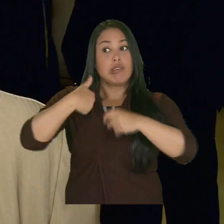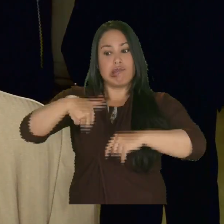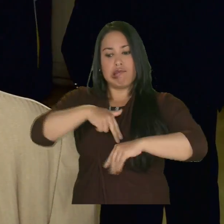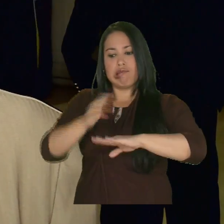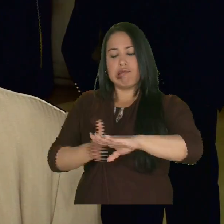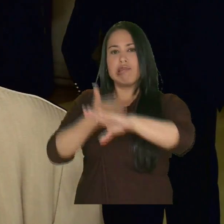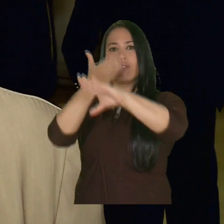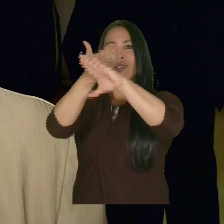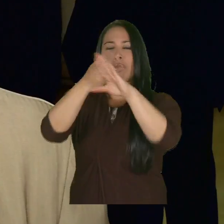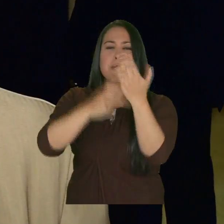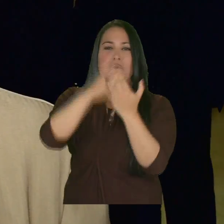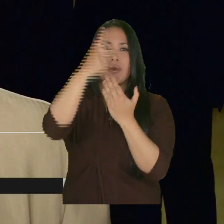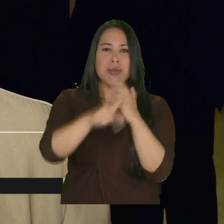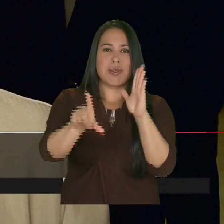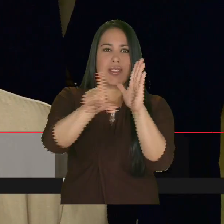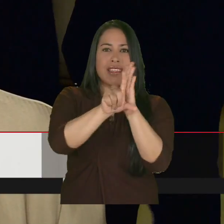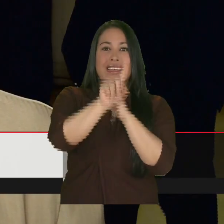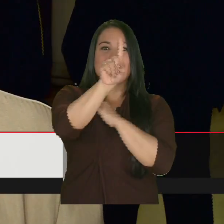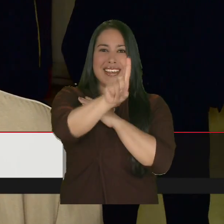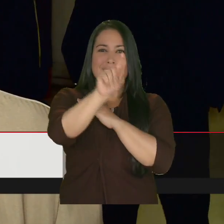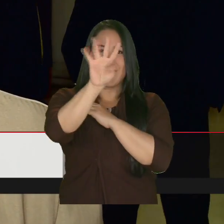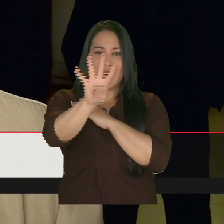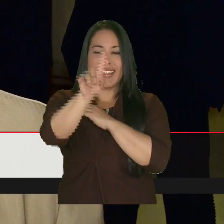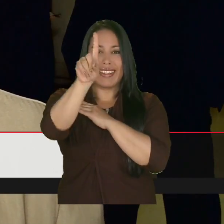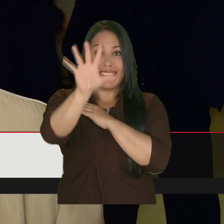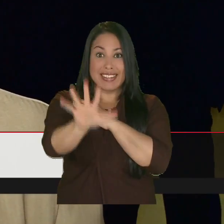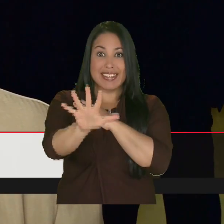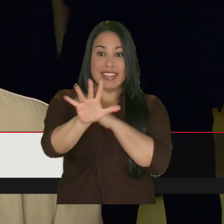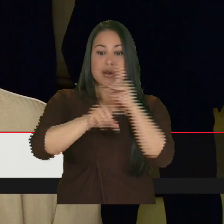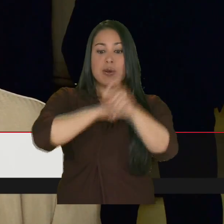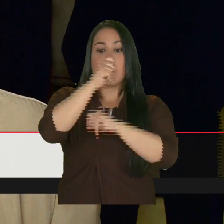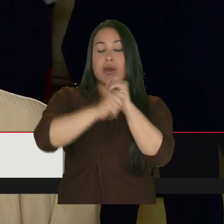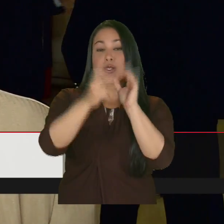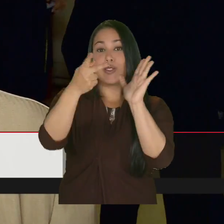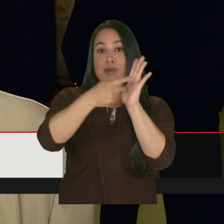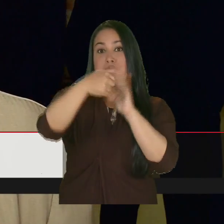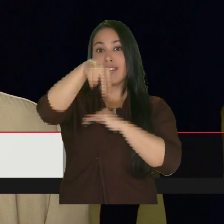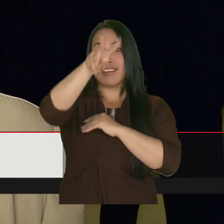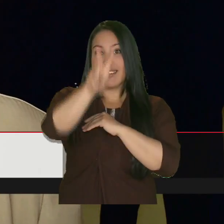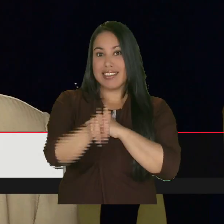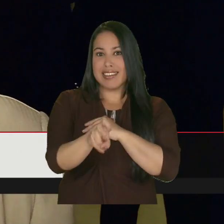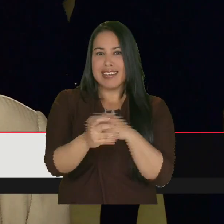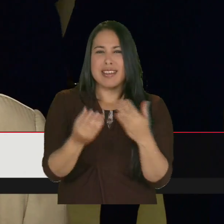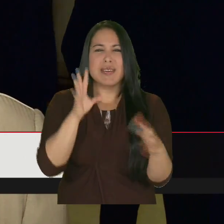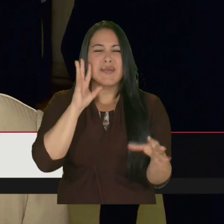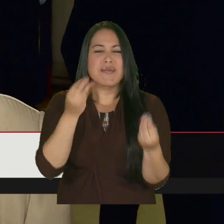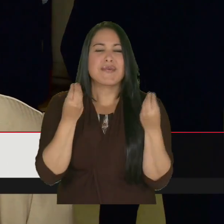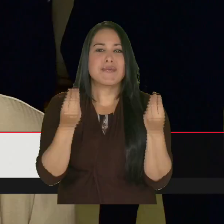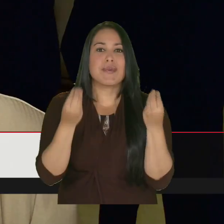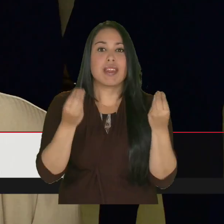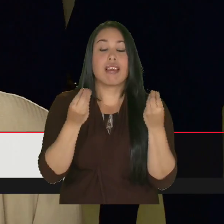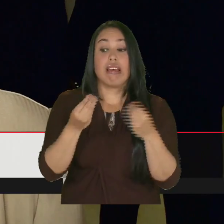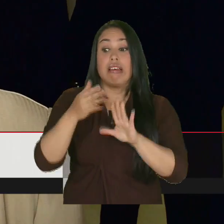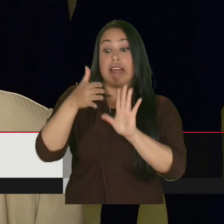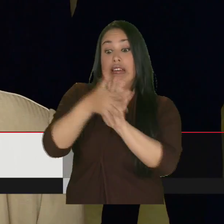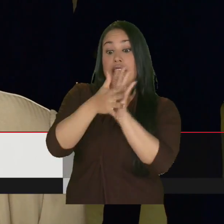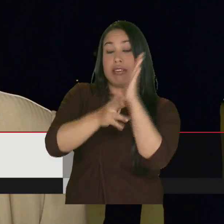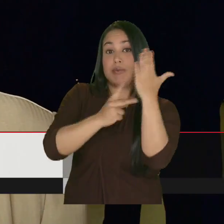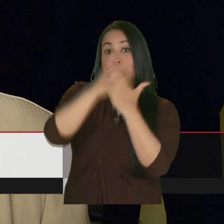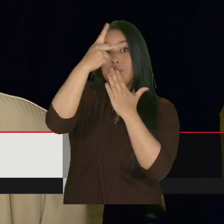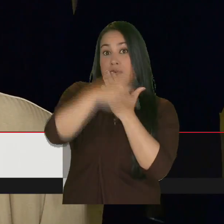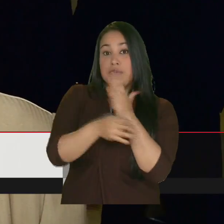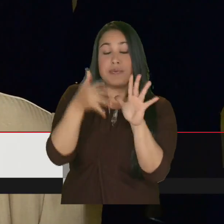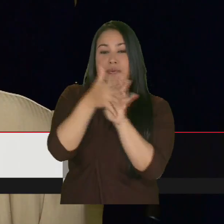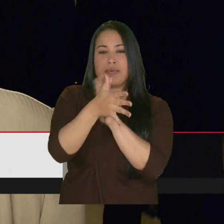Por eso propusimos el proyecto de ley 145 del 2017, a